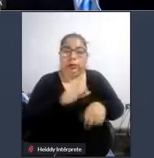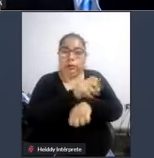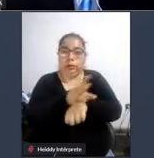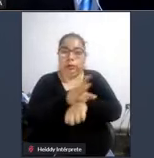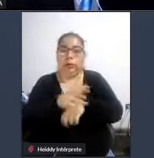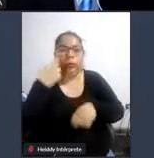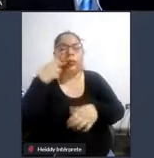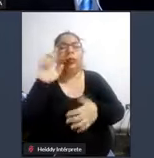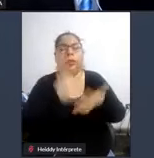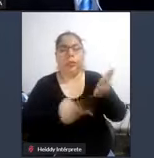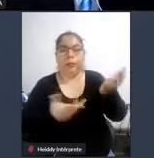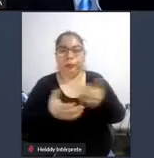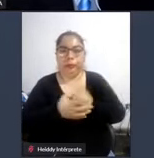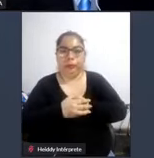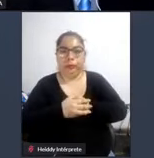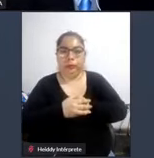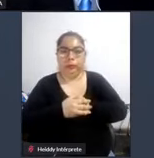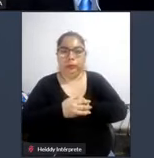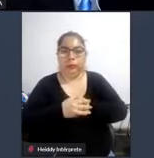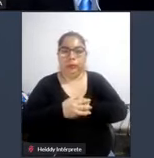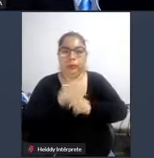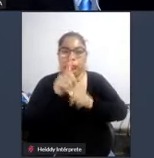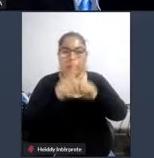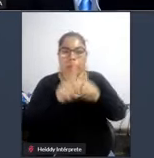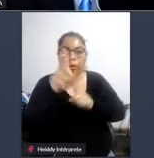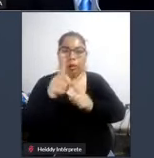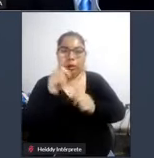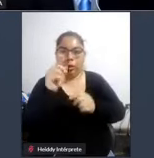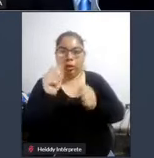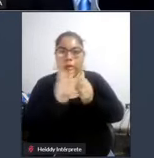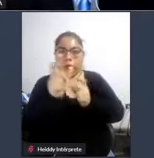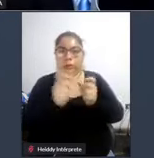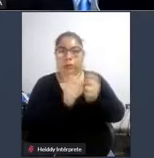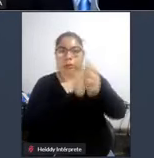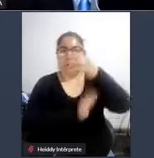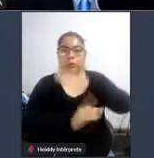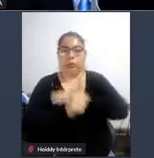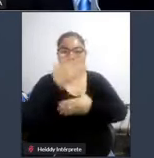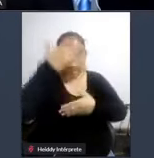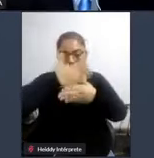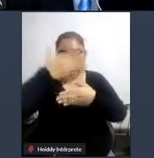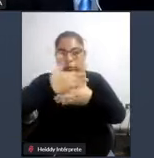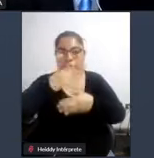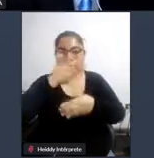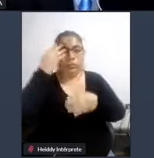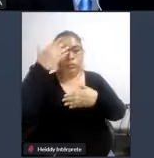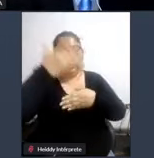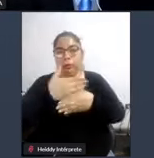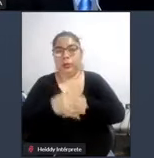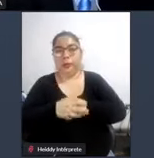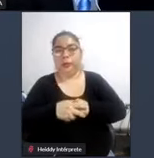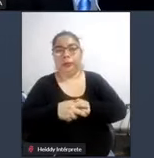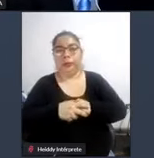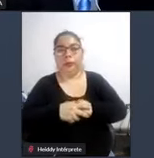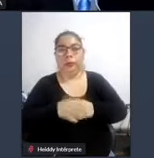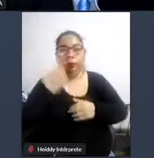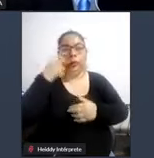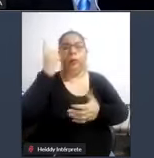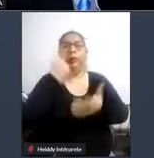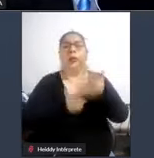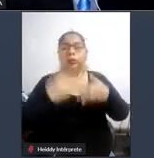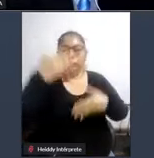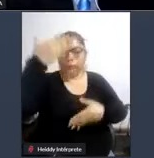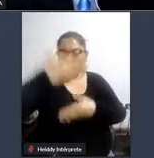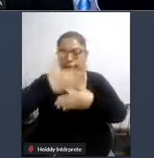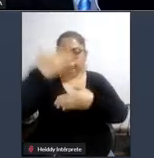qué definitivamente pues porque las personas con discapacidad somos invisibles y por qué somos invisibles